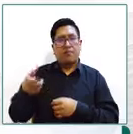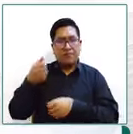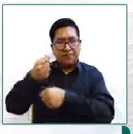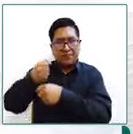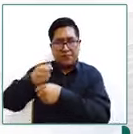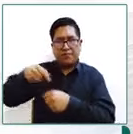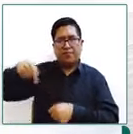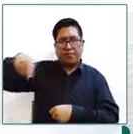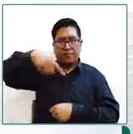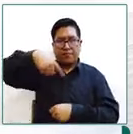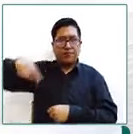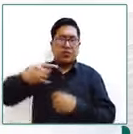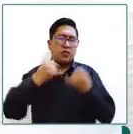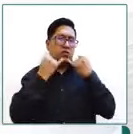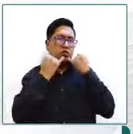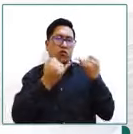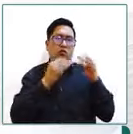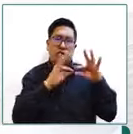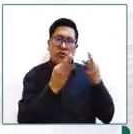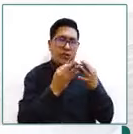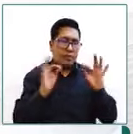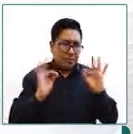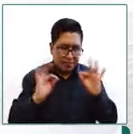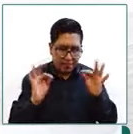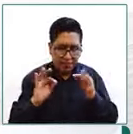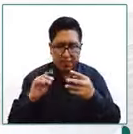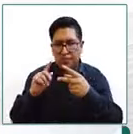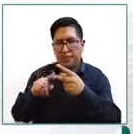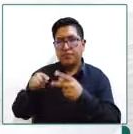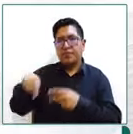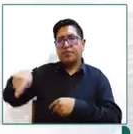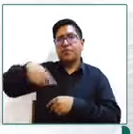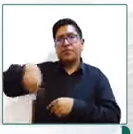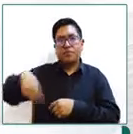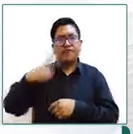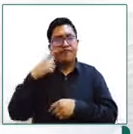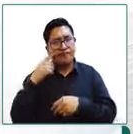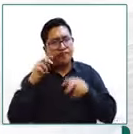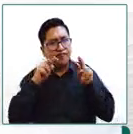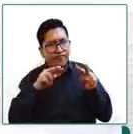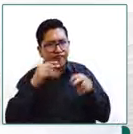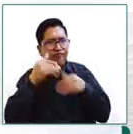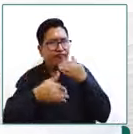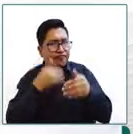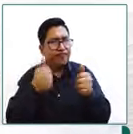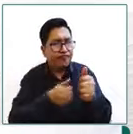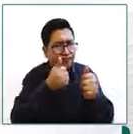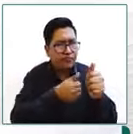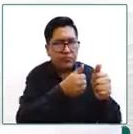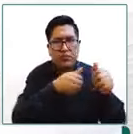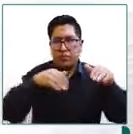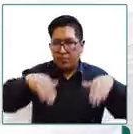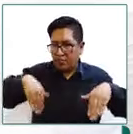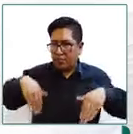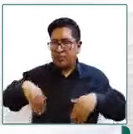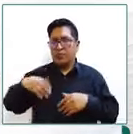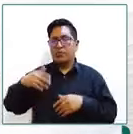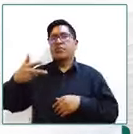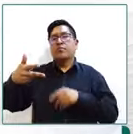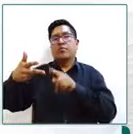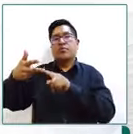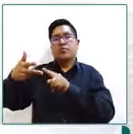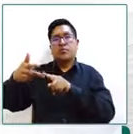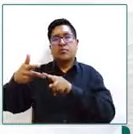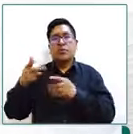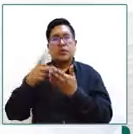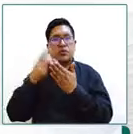familia en su plenitud no se realiza seguimiento a los procesos de visitas existe una ausencia de programas de